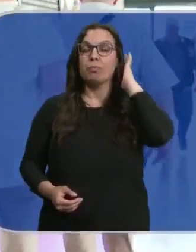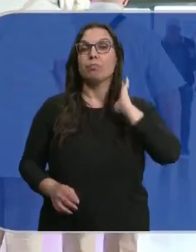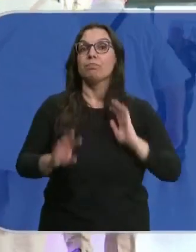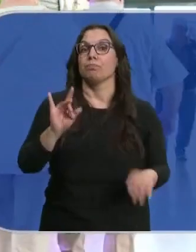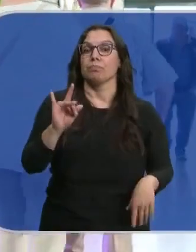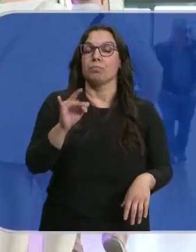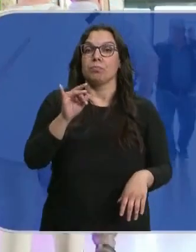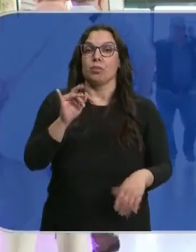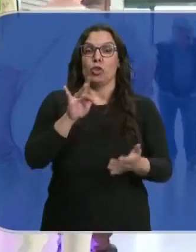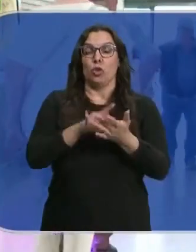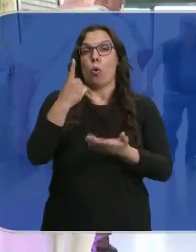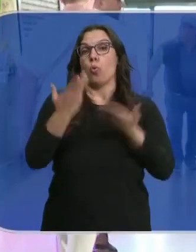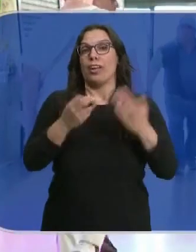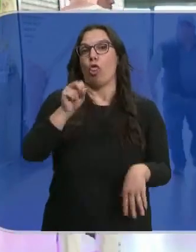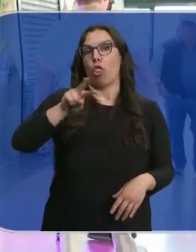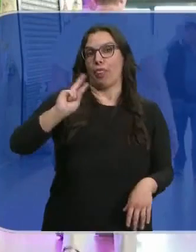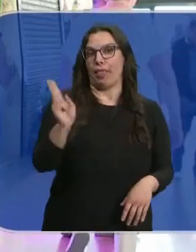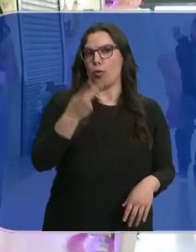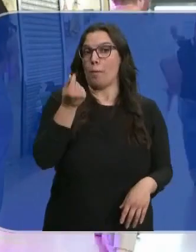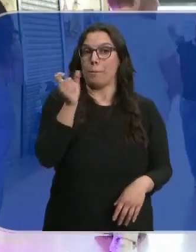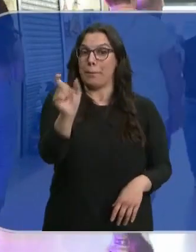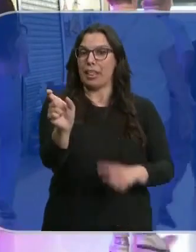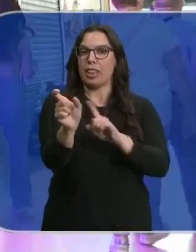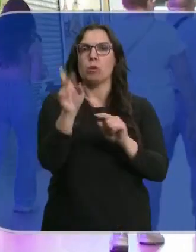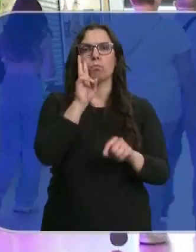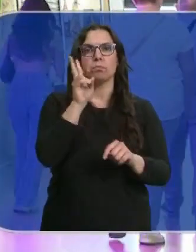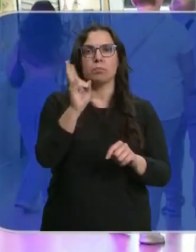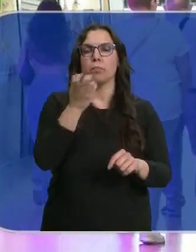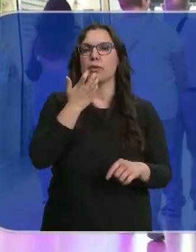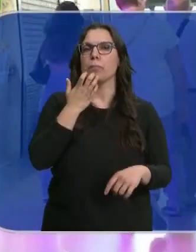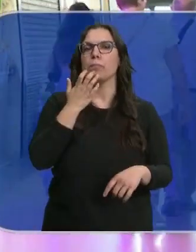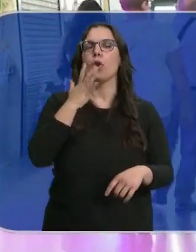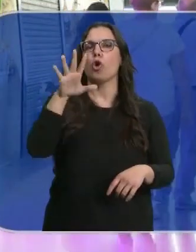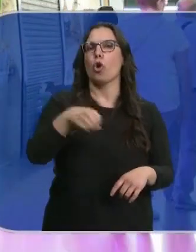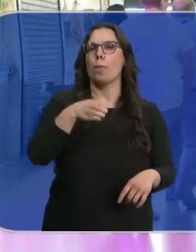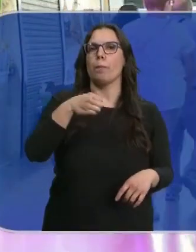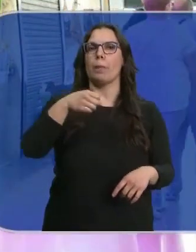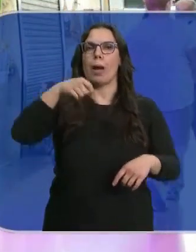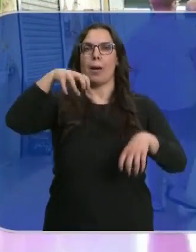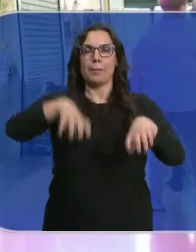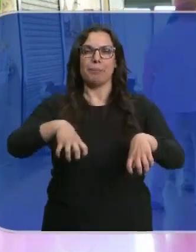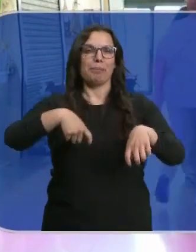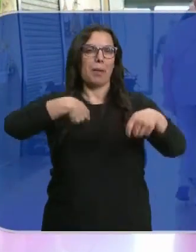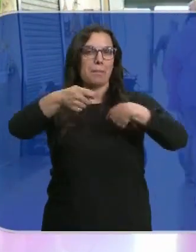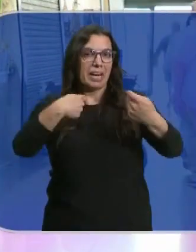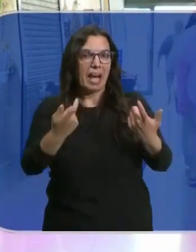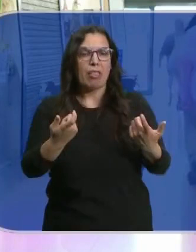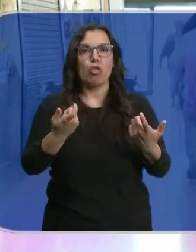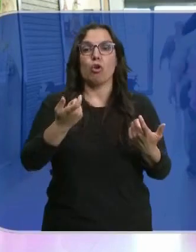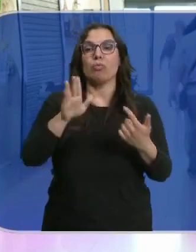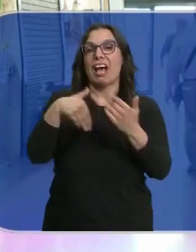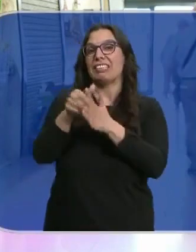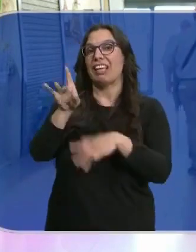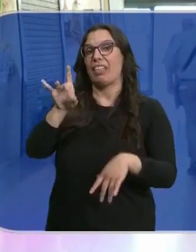Sí, porque cuesta 12 euros el kilo, al menos ese es el precio que nos vamos a encontrar si venimos a buscar lechazo al mercado de abastos y hasta